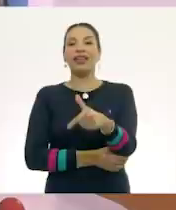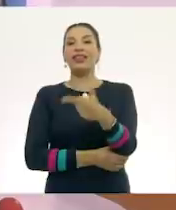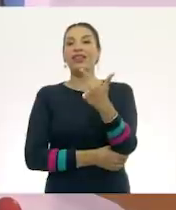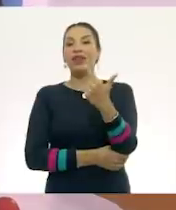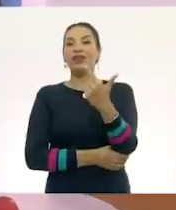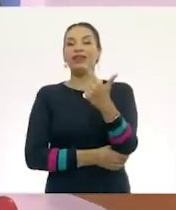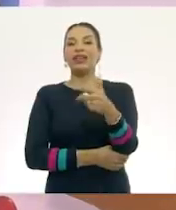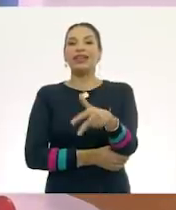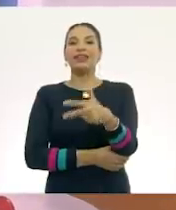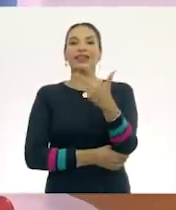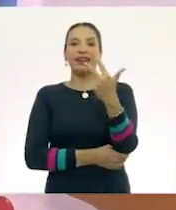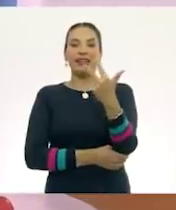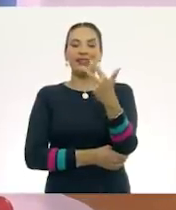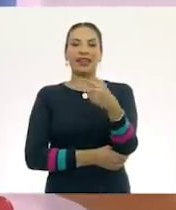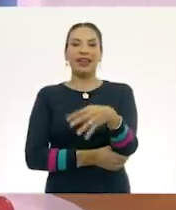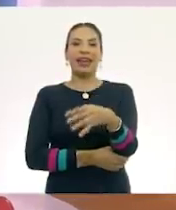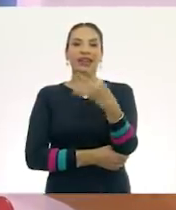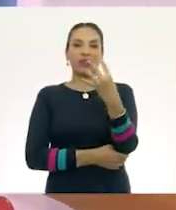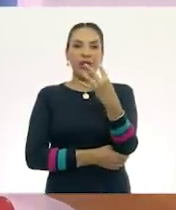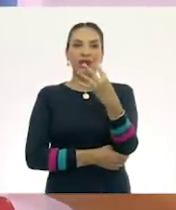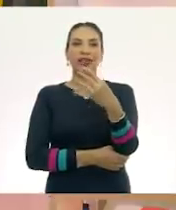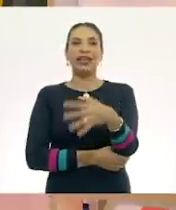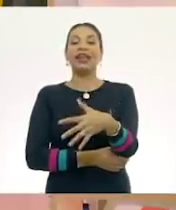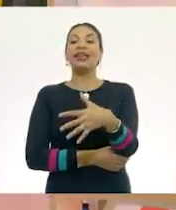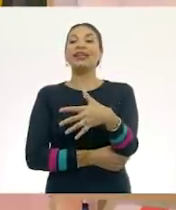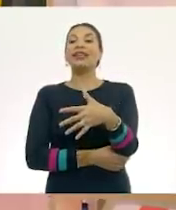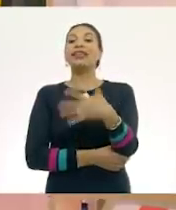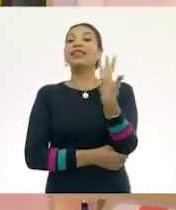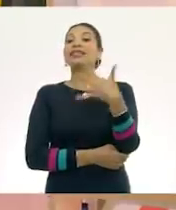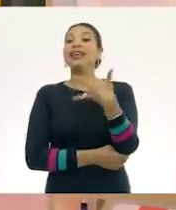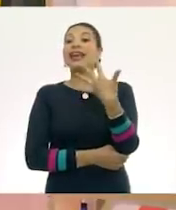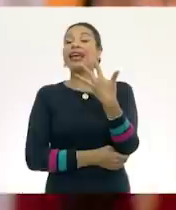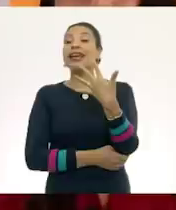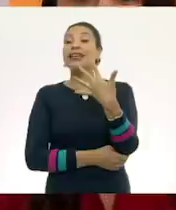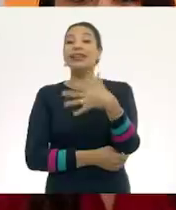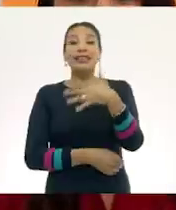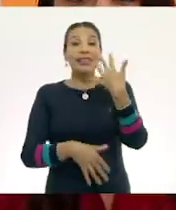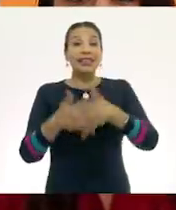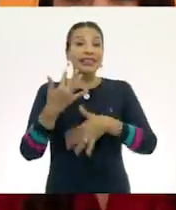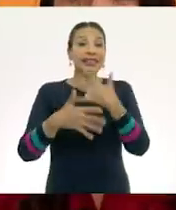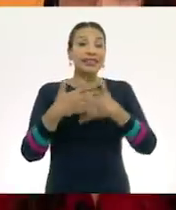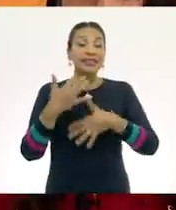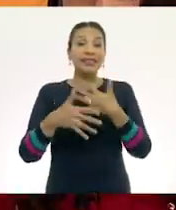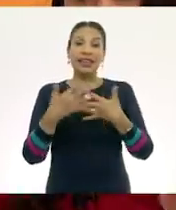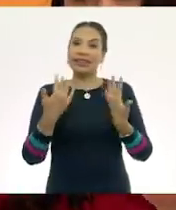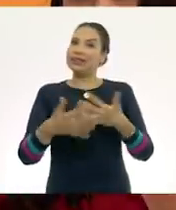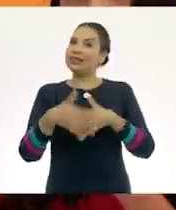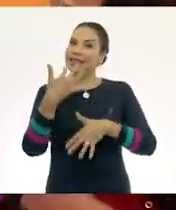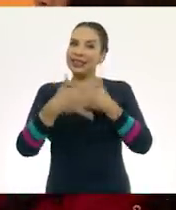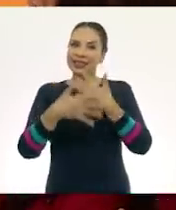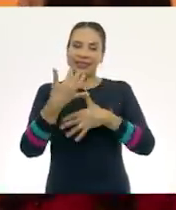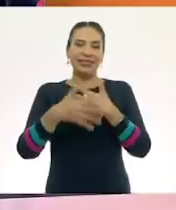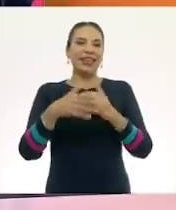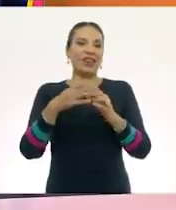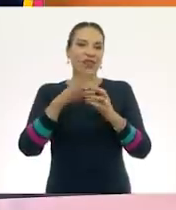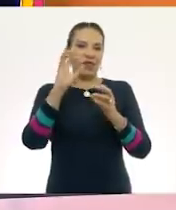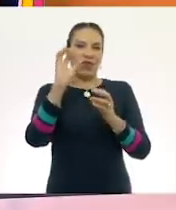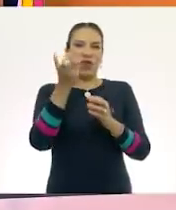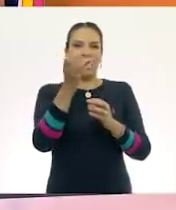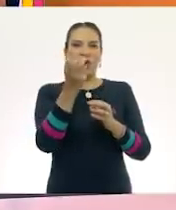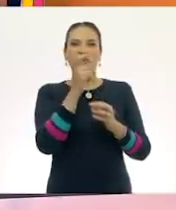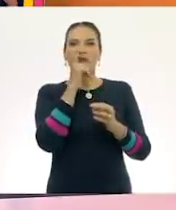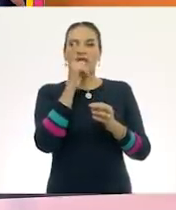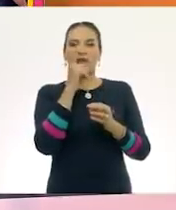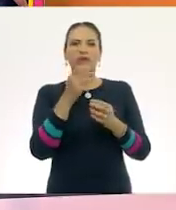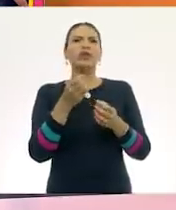once, doce, trece, catorce, quince. ¡Quince! Son quince focos, por lo tanto debemos